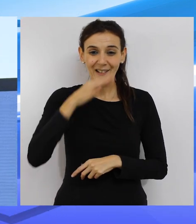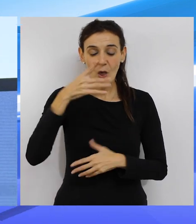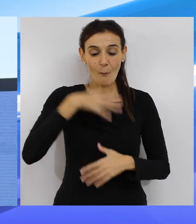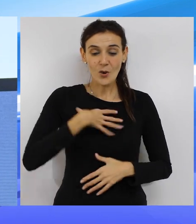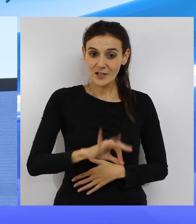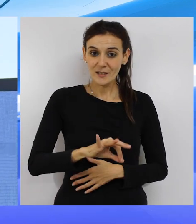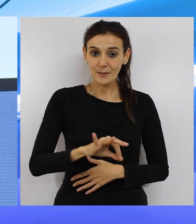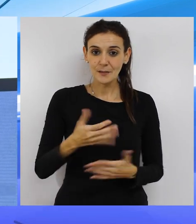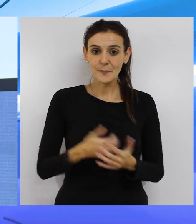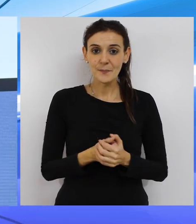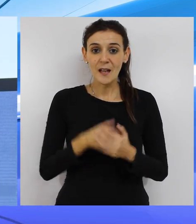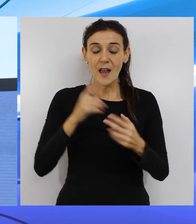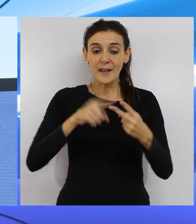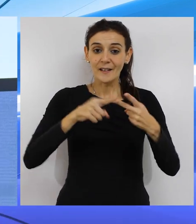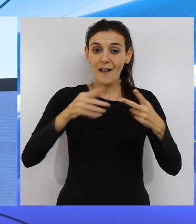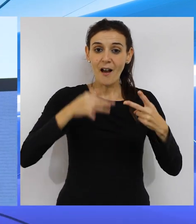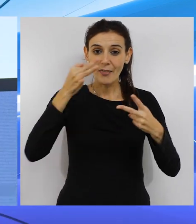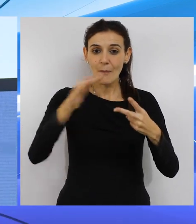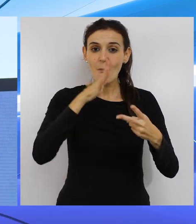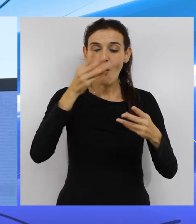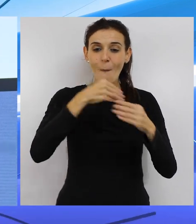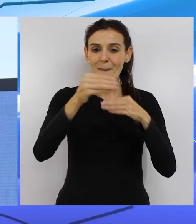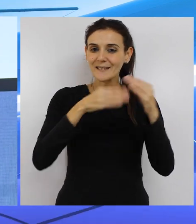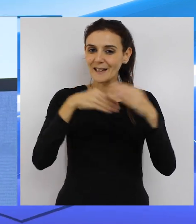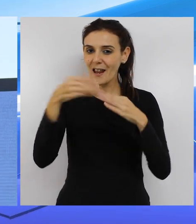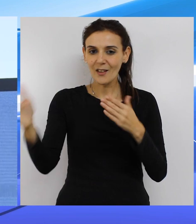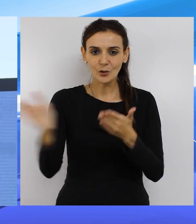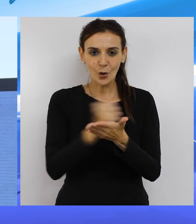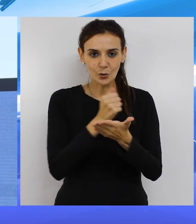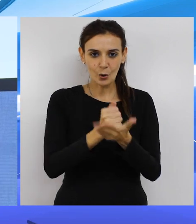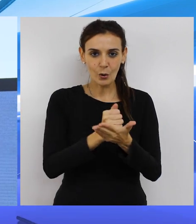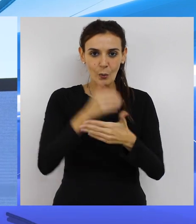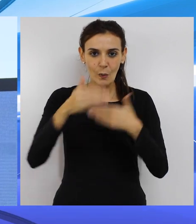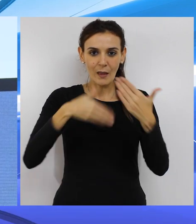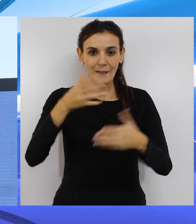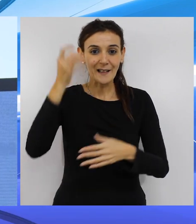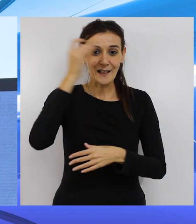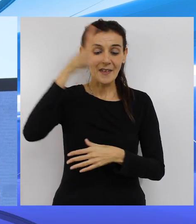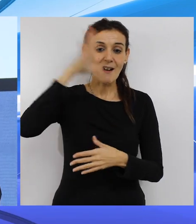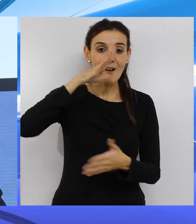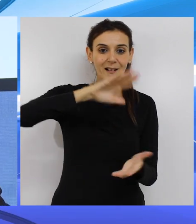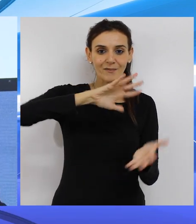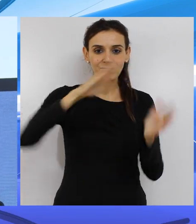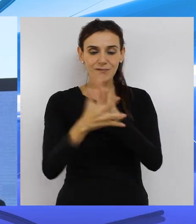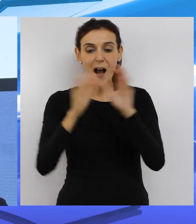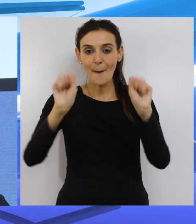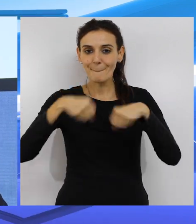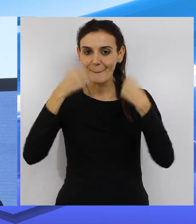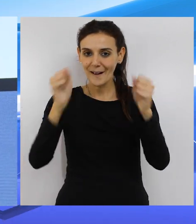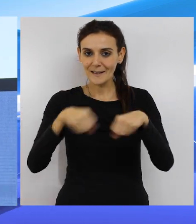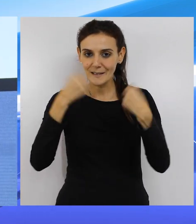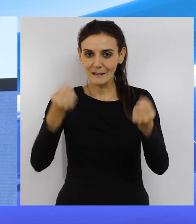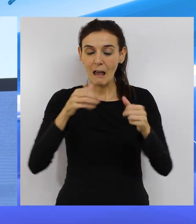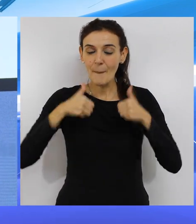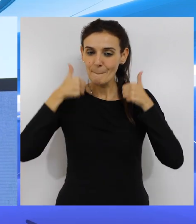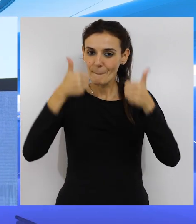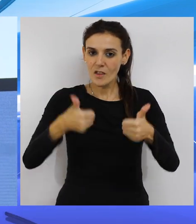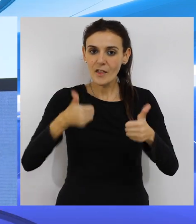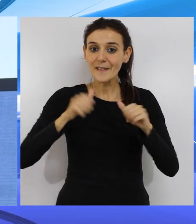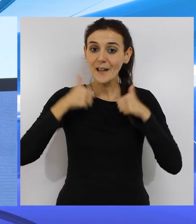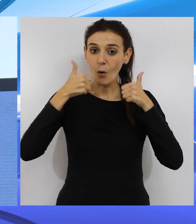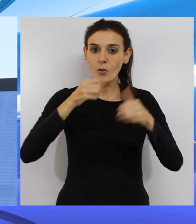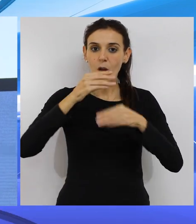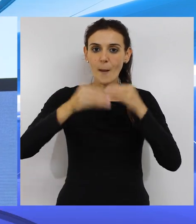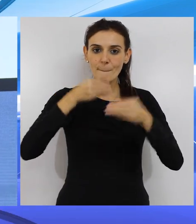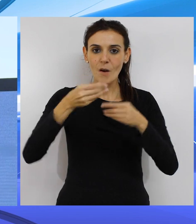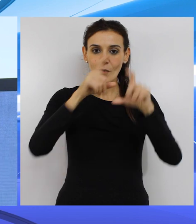creído que esto era posible, y por estar materializándolo, por pasar de la idea al proyecto, del proyecto